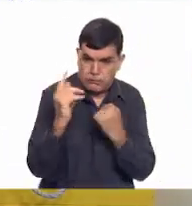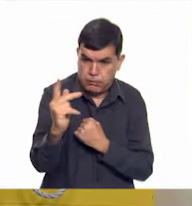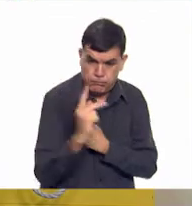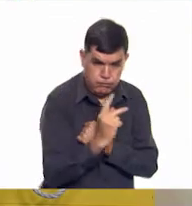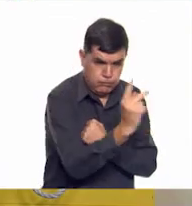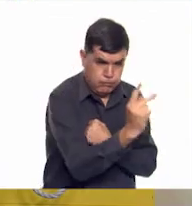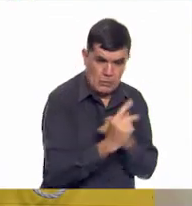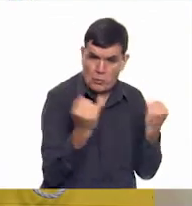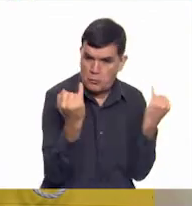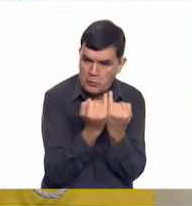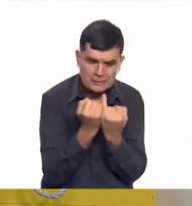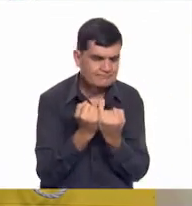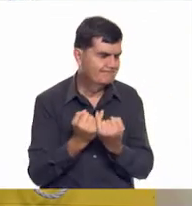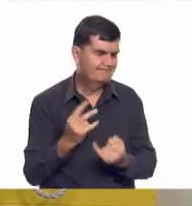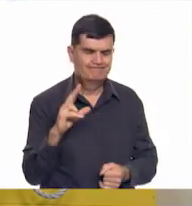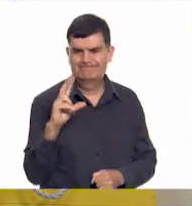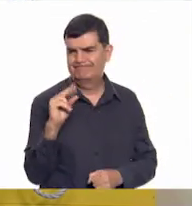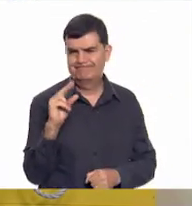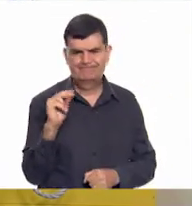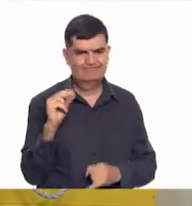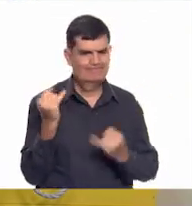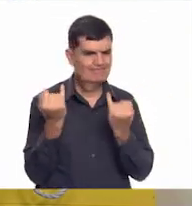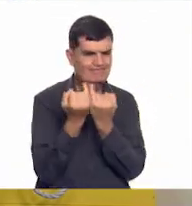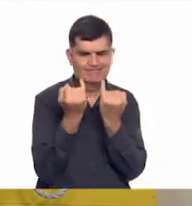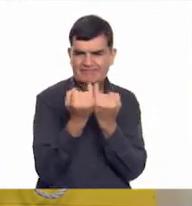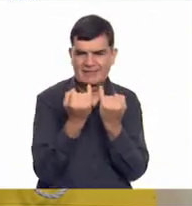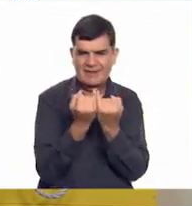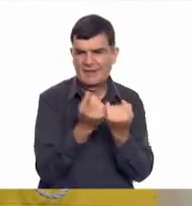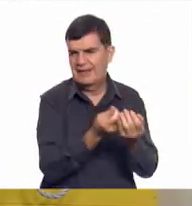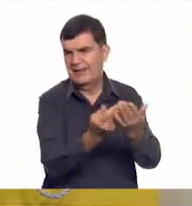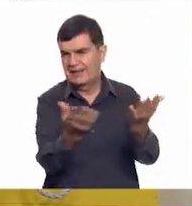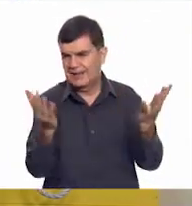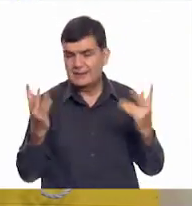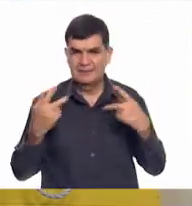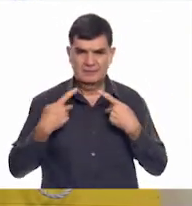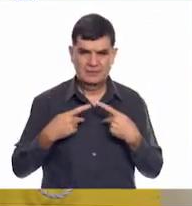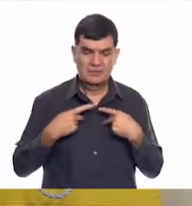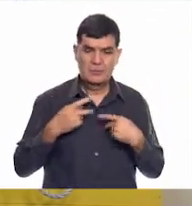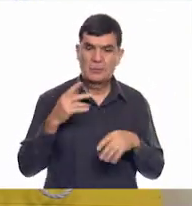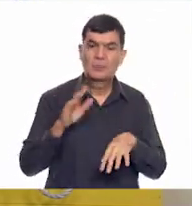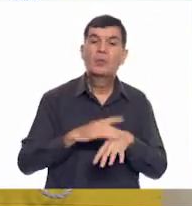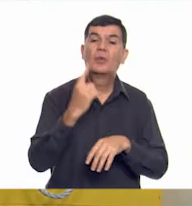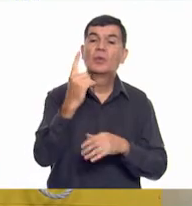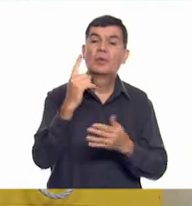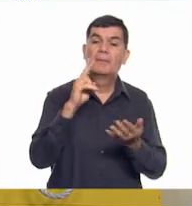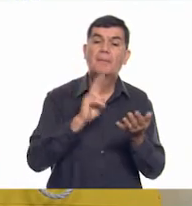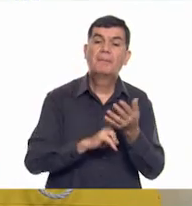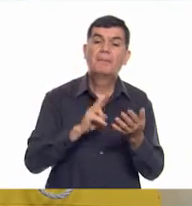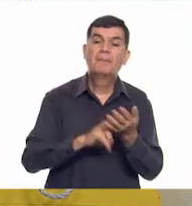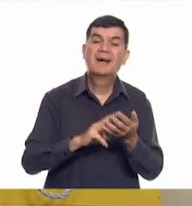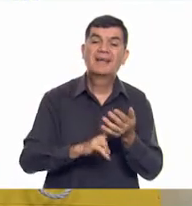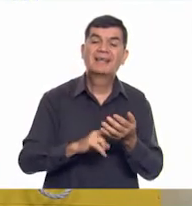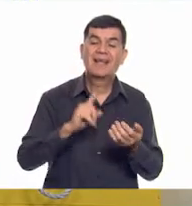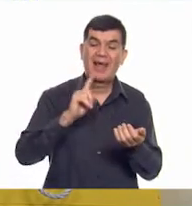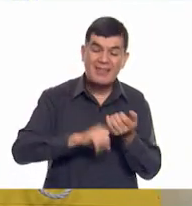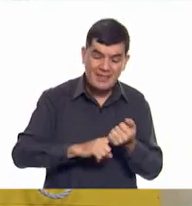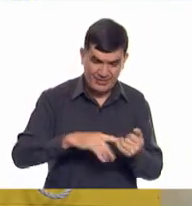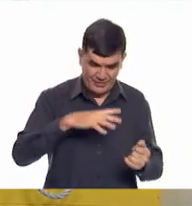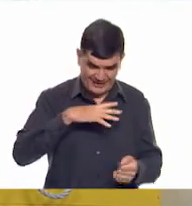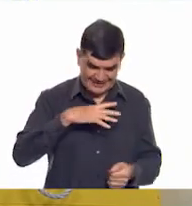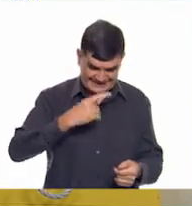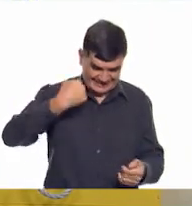sentimiento ante las situaciones de la vida o de las personas. Porque lo valioso es lo que para uno